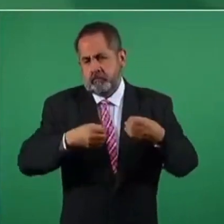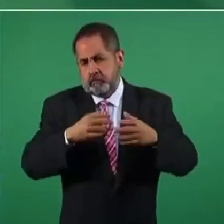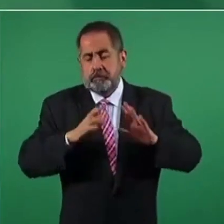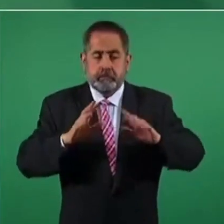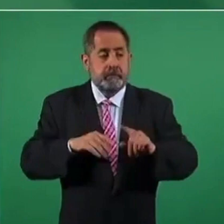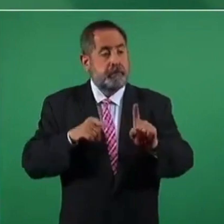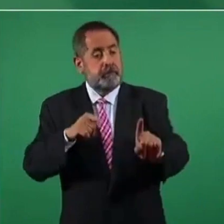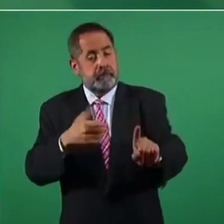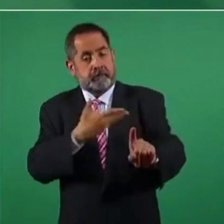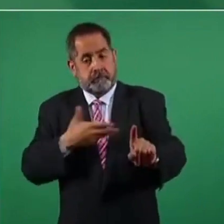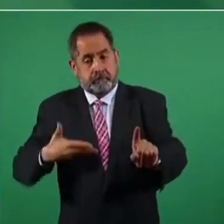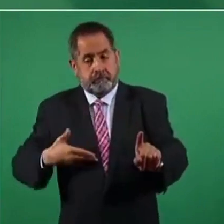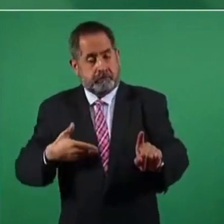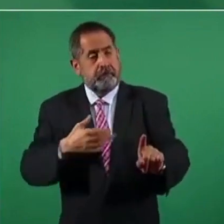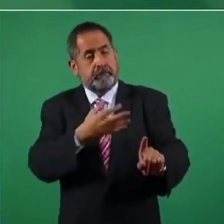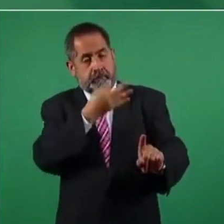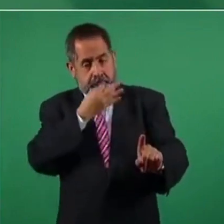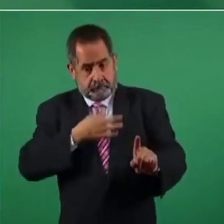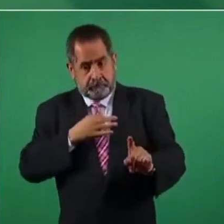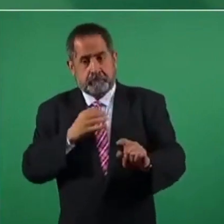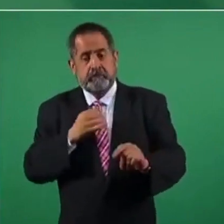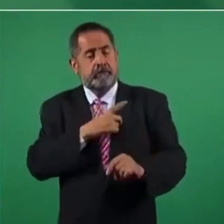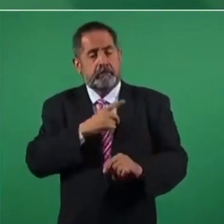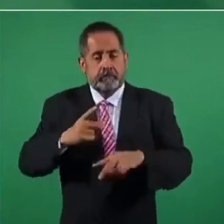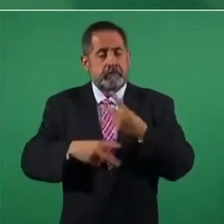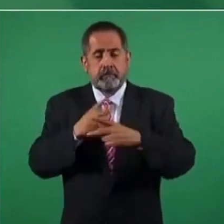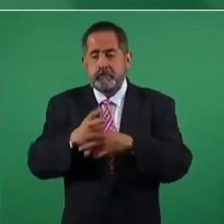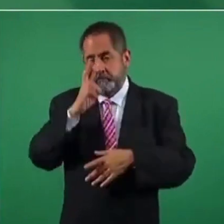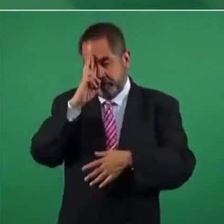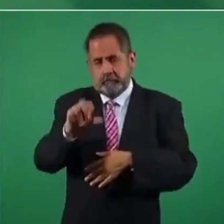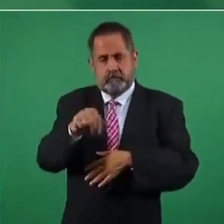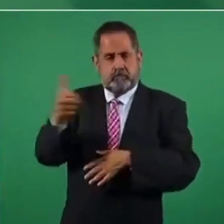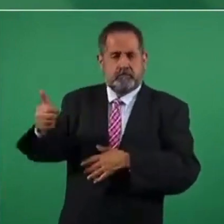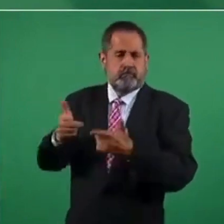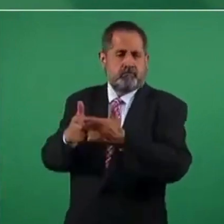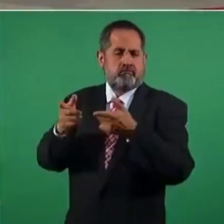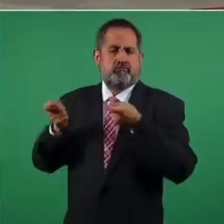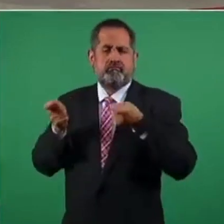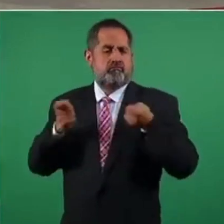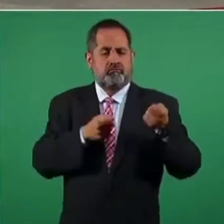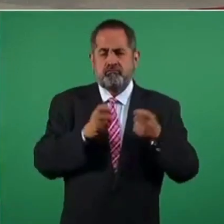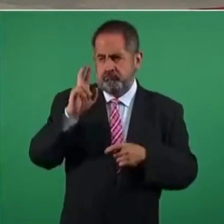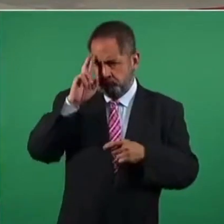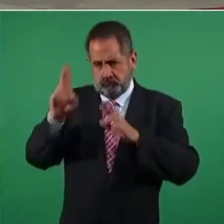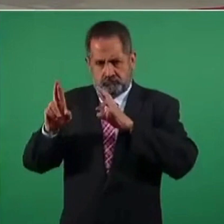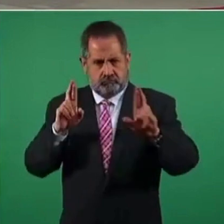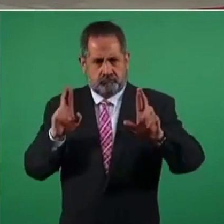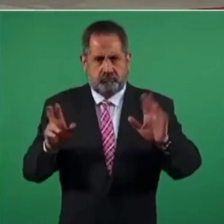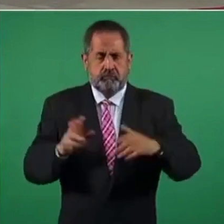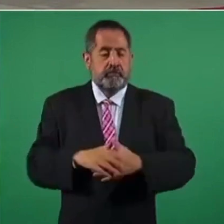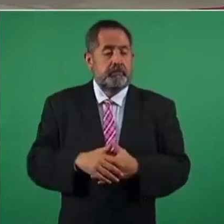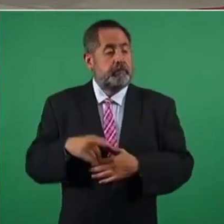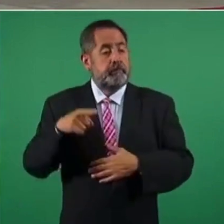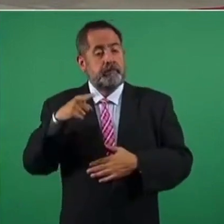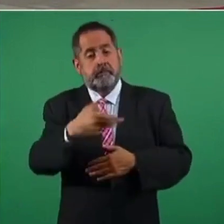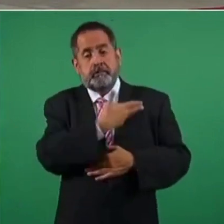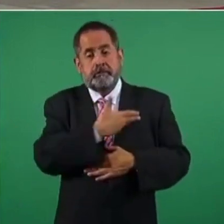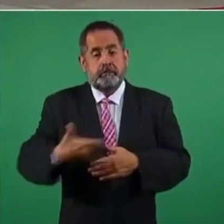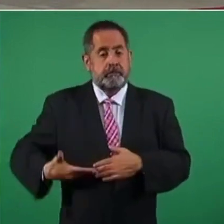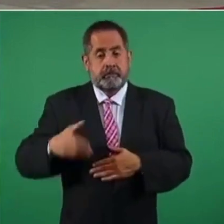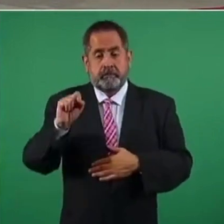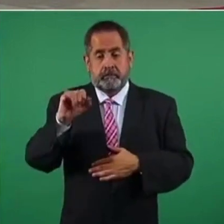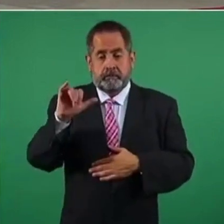presidente siempre me ha planteado que debemos de actuar con absoluto respeto a los otros poderes. Con el presidente de la Suprema Corte